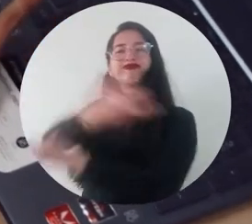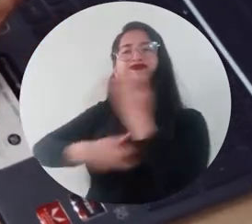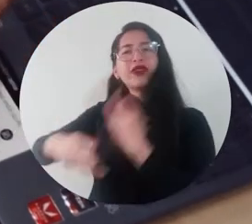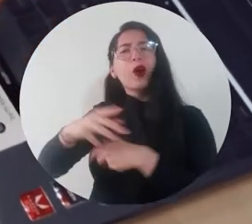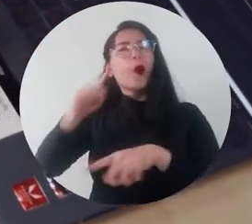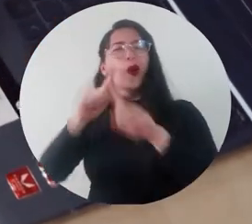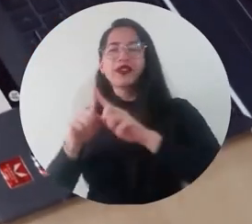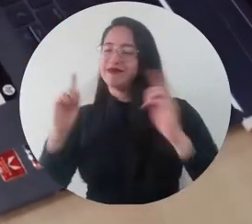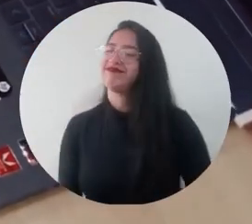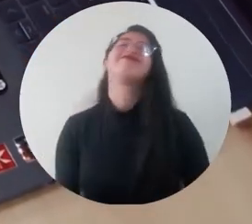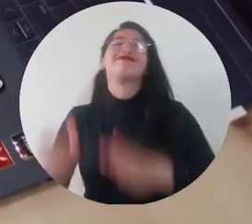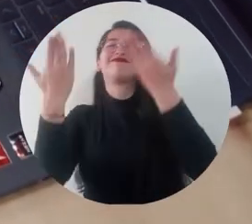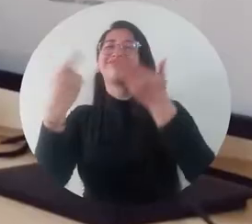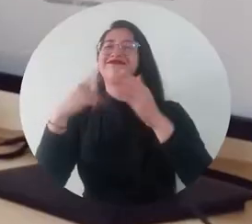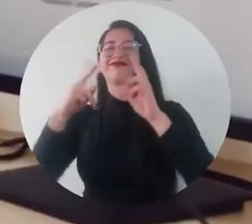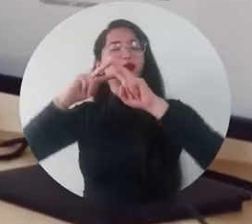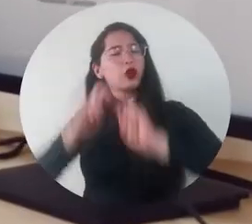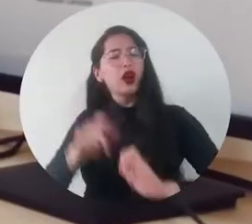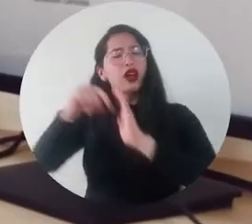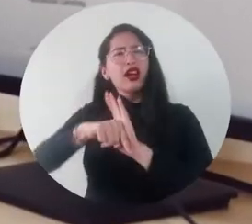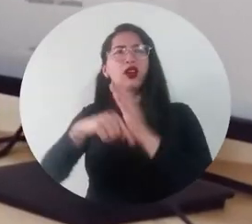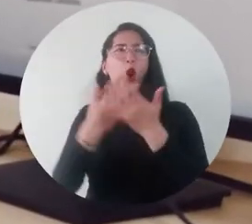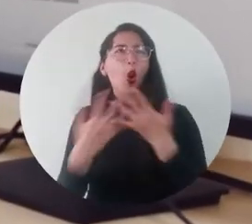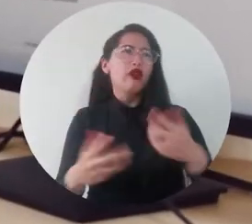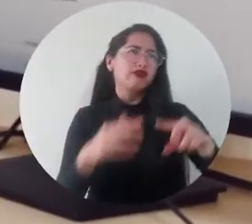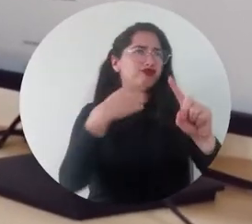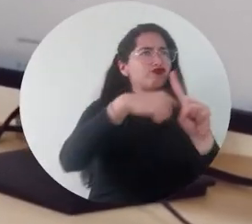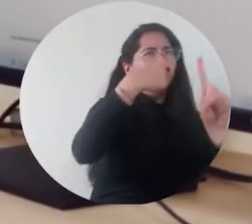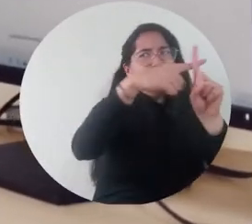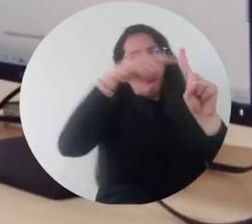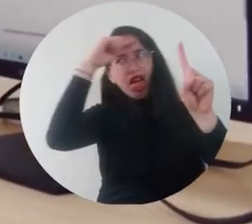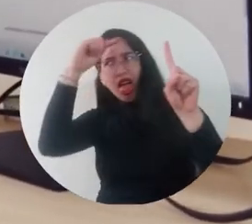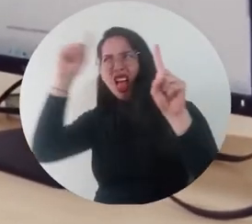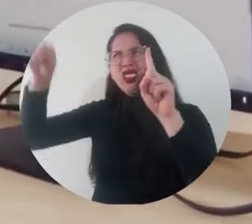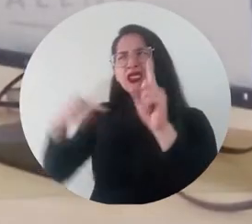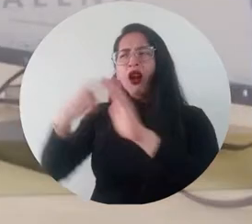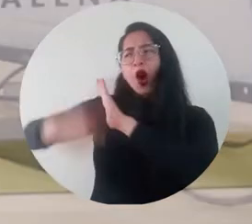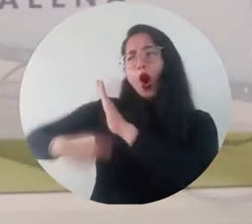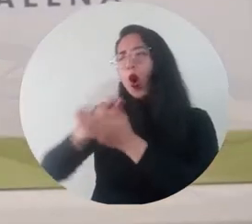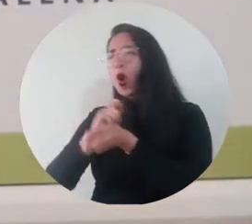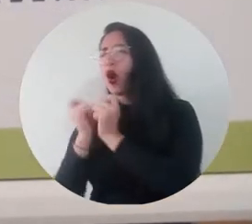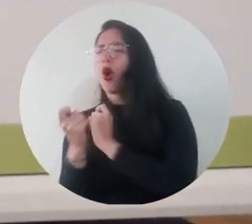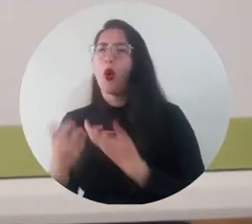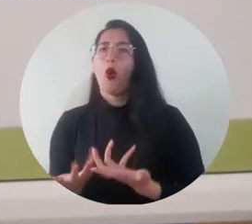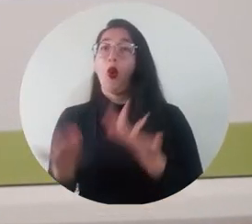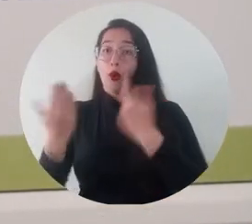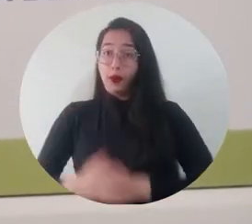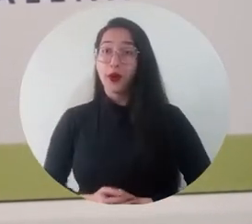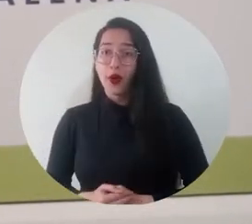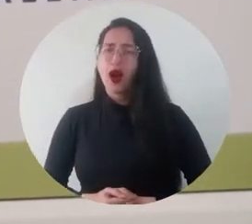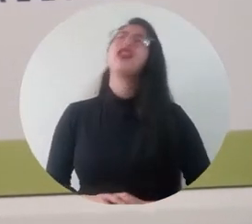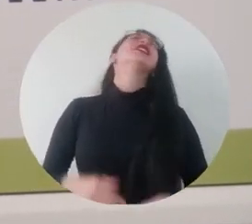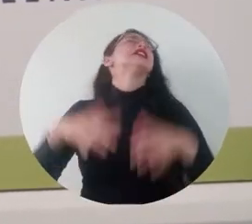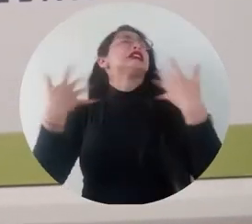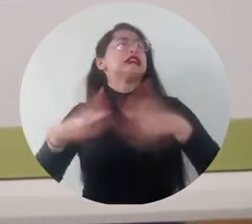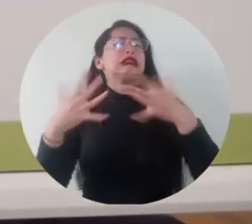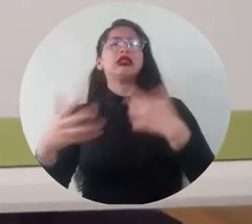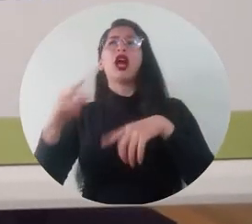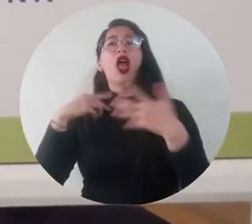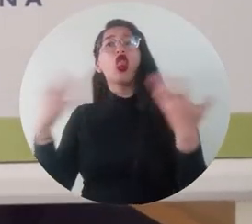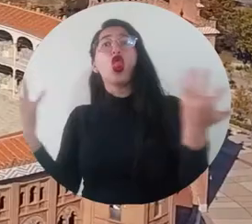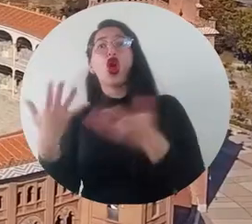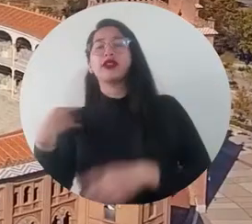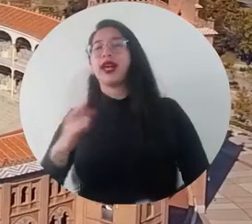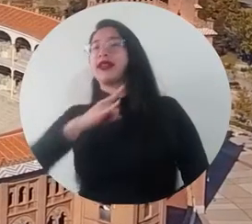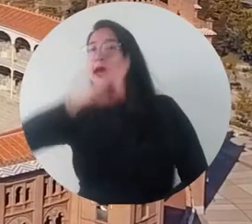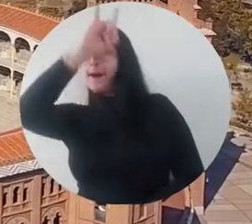para hacer las cosas de una manera diferente y reafirmar lo que hacemos bien y lo que hacemos mal Durante dos semanas los jóvenes cumplirán una intensa